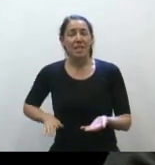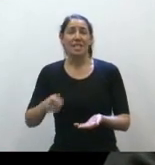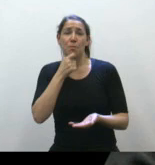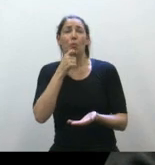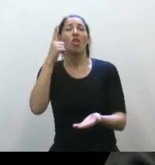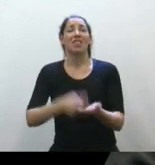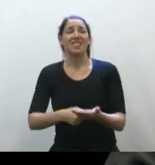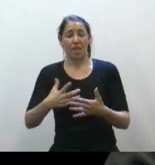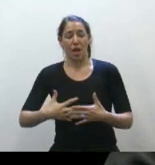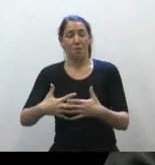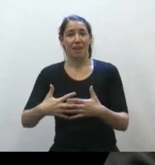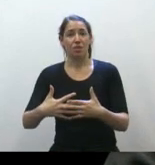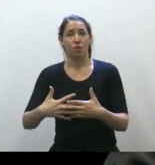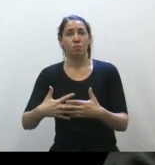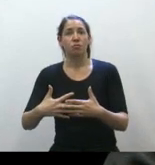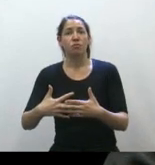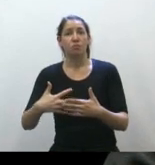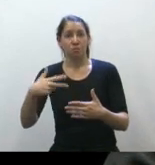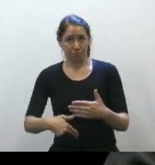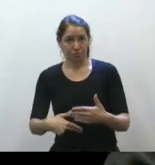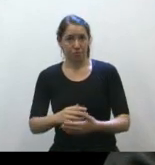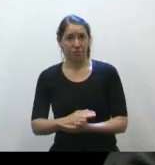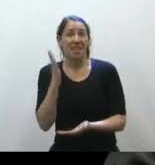y el derecho a la vida del niño.